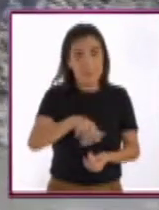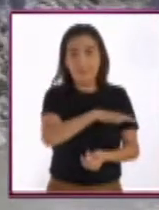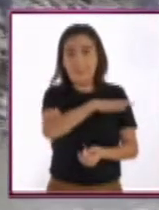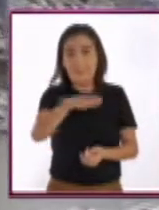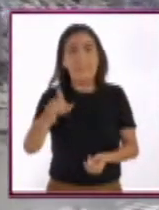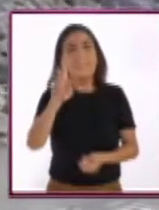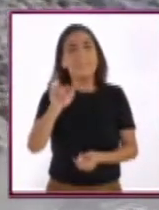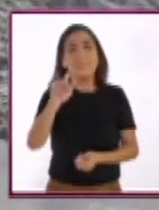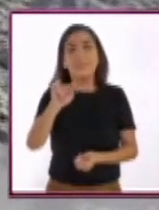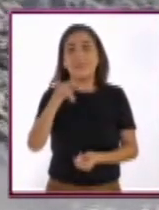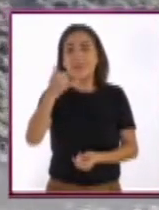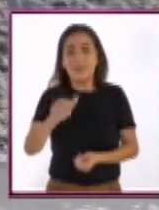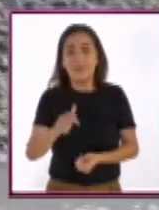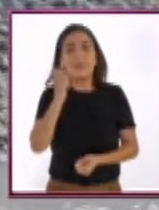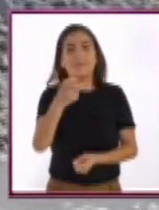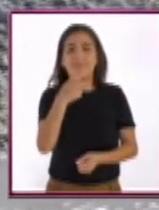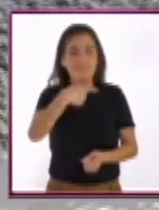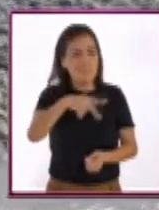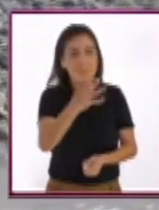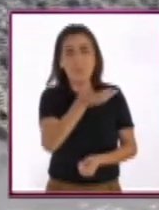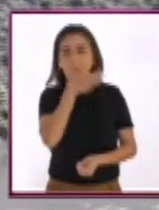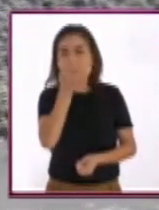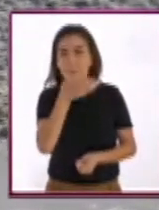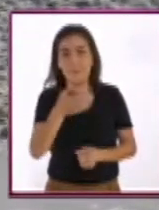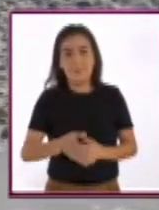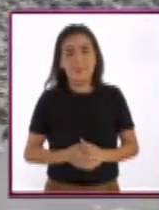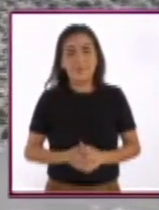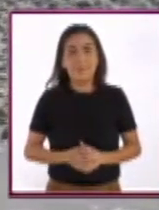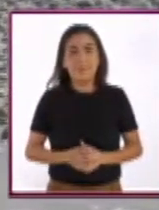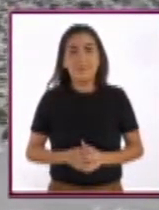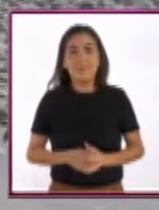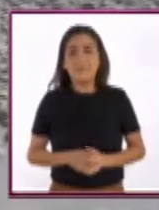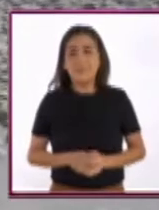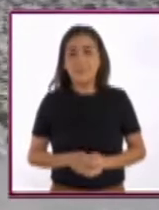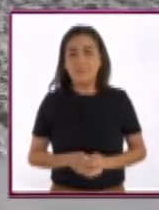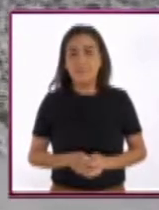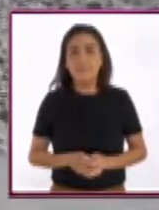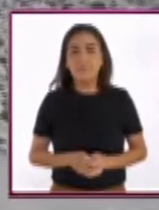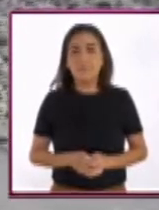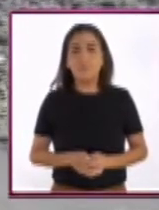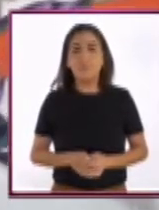Aquí van las pitallas, en estos cerros. Ajá.